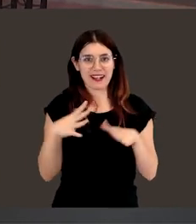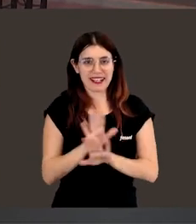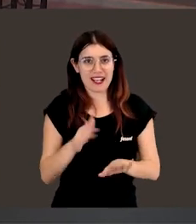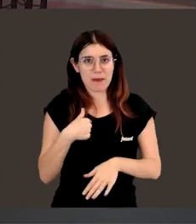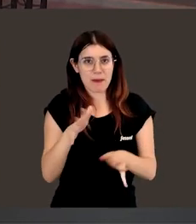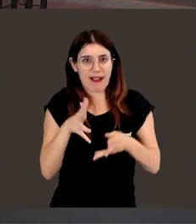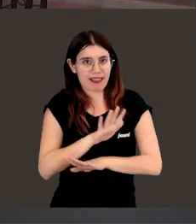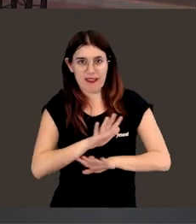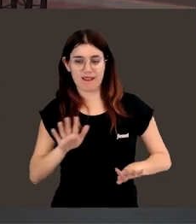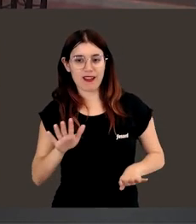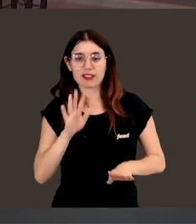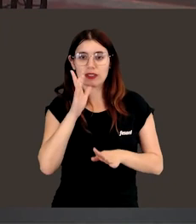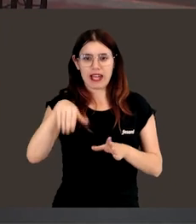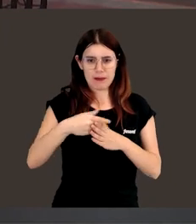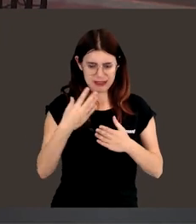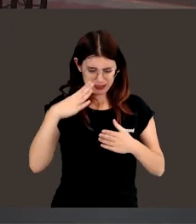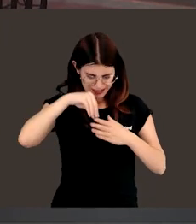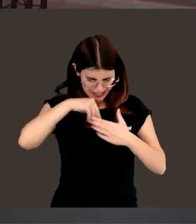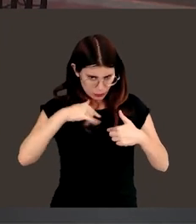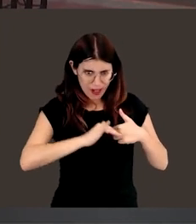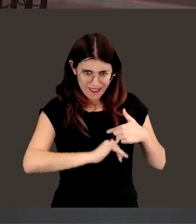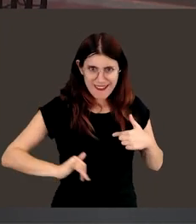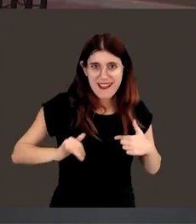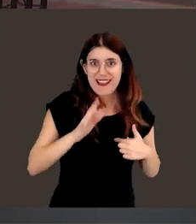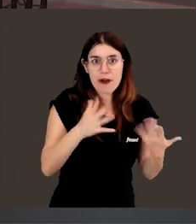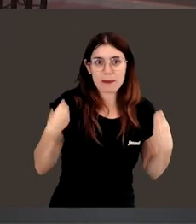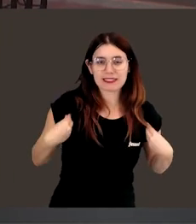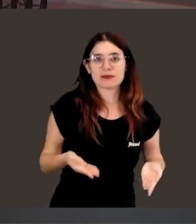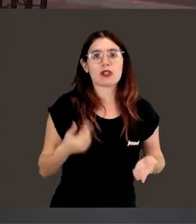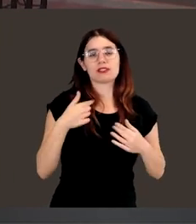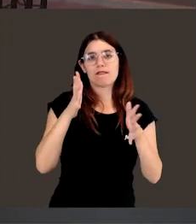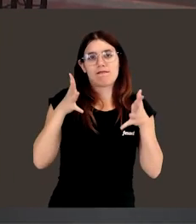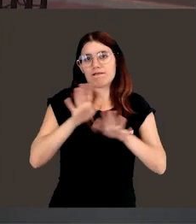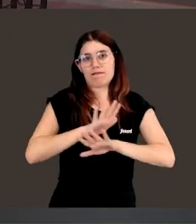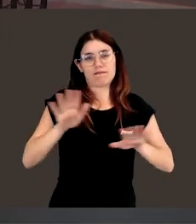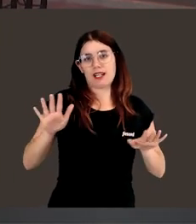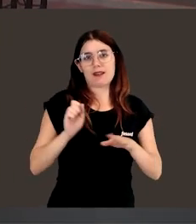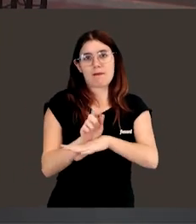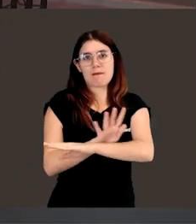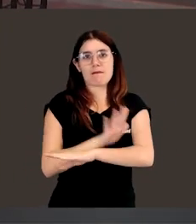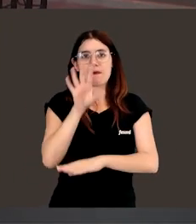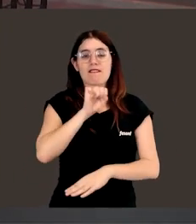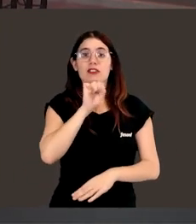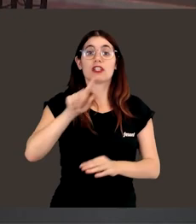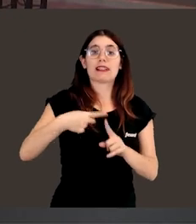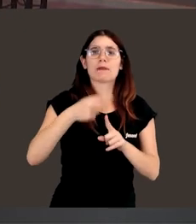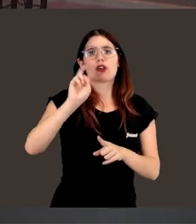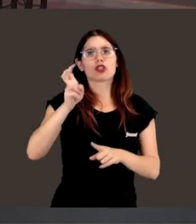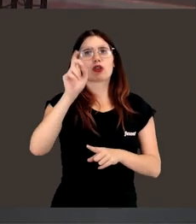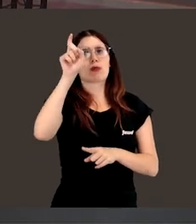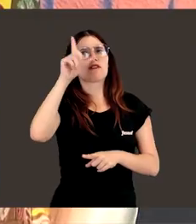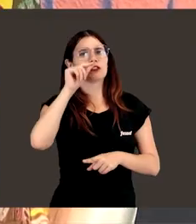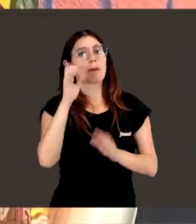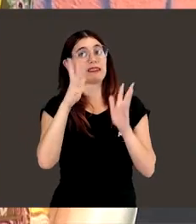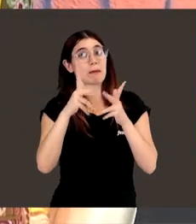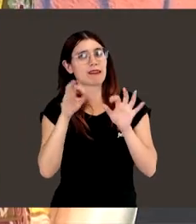parecía, pero eso está además dentro de mi cuerpo, está pasando ahora mismo, ¿no? A mí aquello me fascinó, y luego tuve también un profesor de matemáticas,